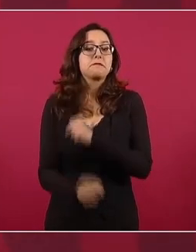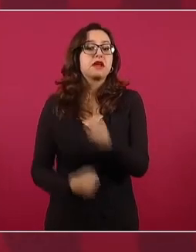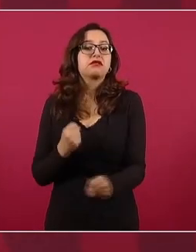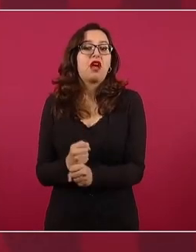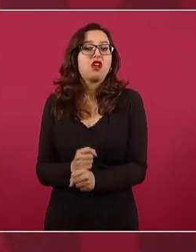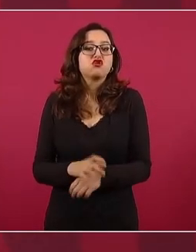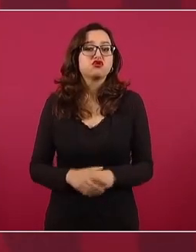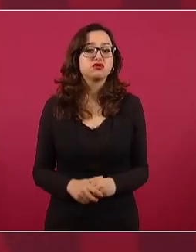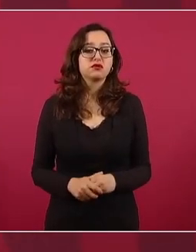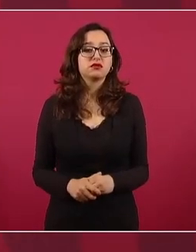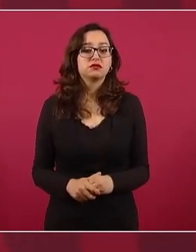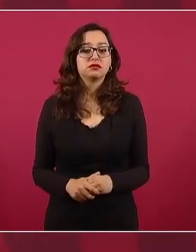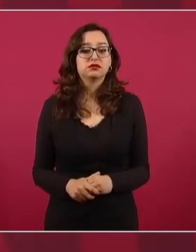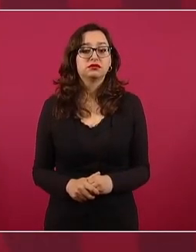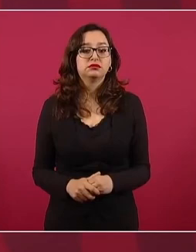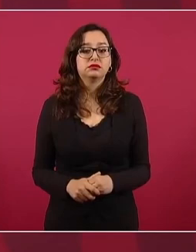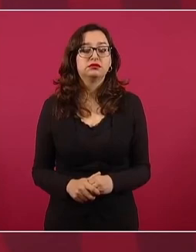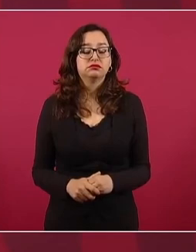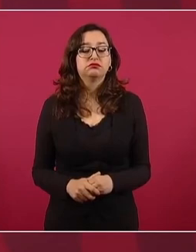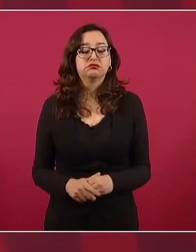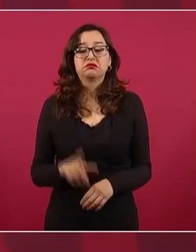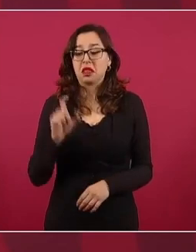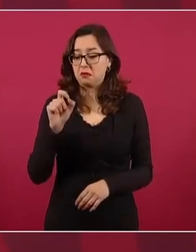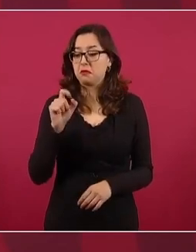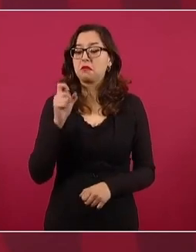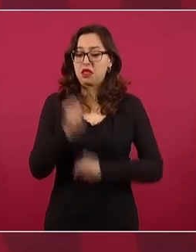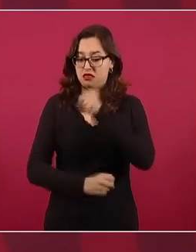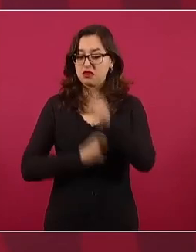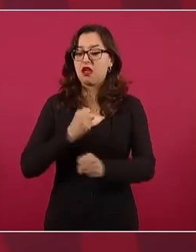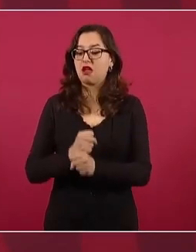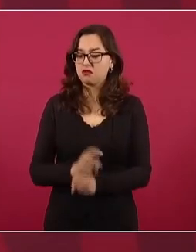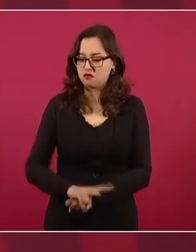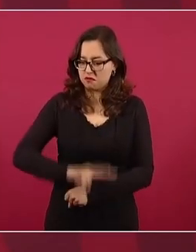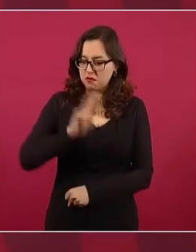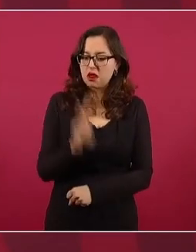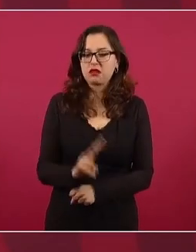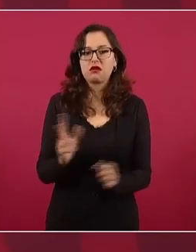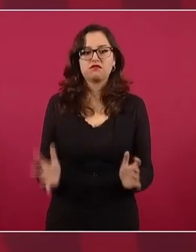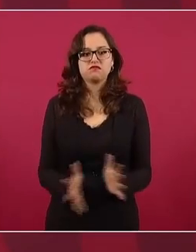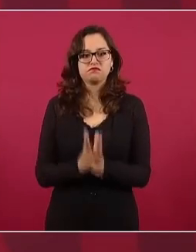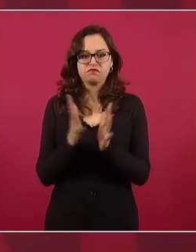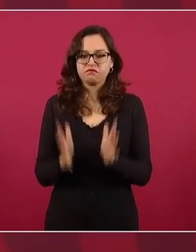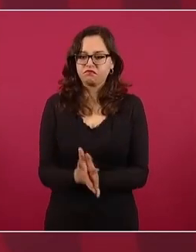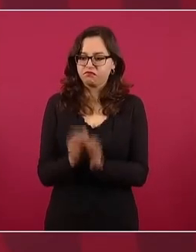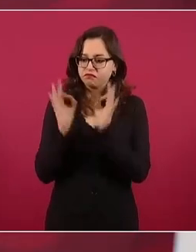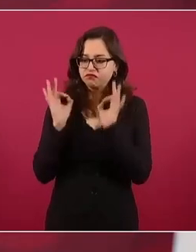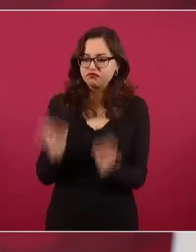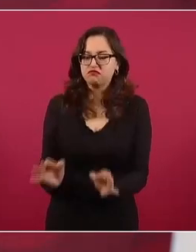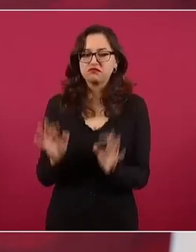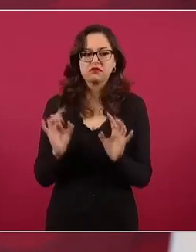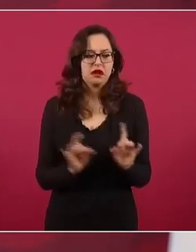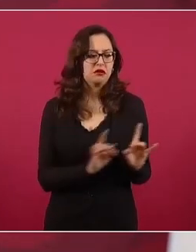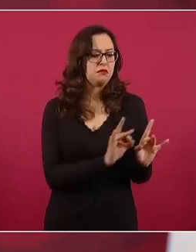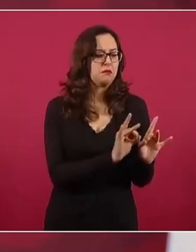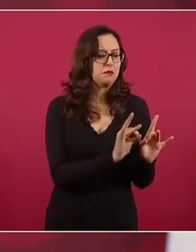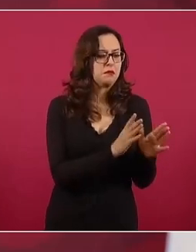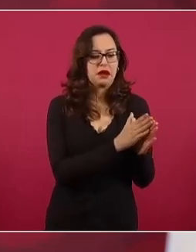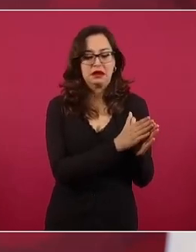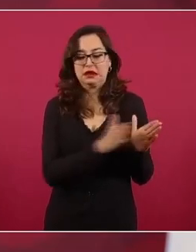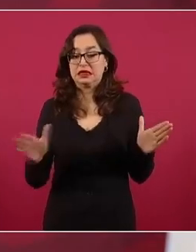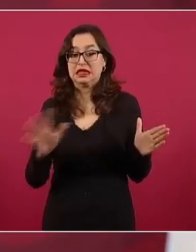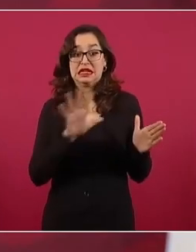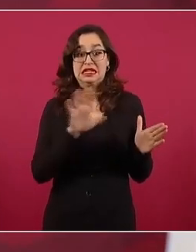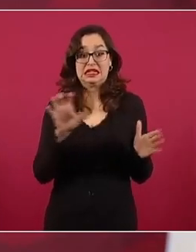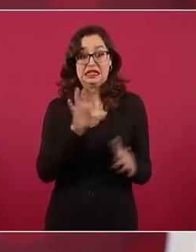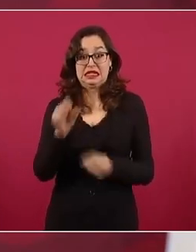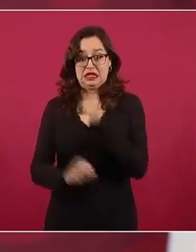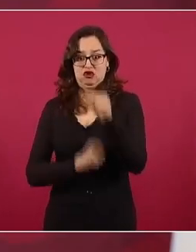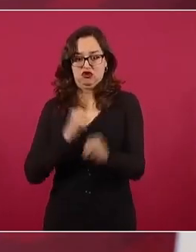los